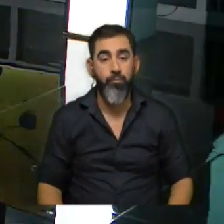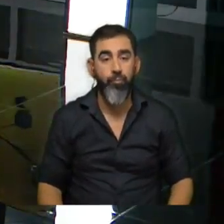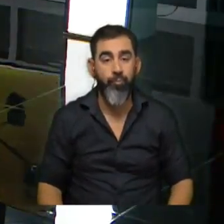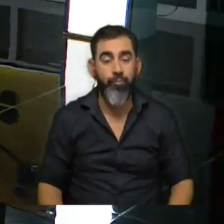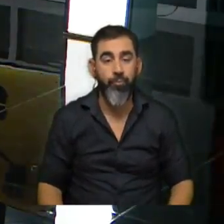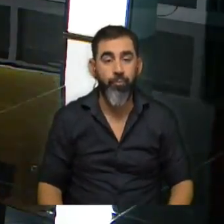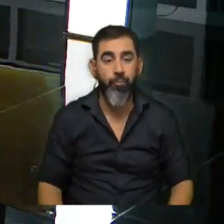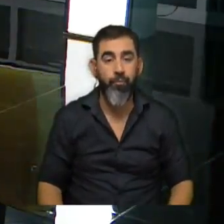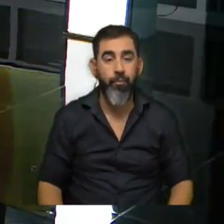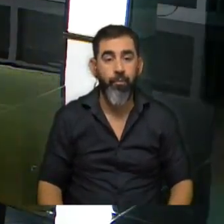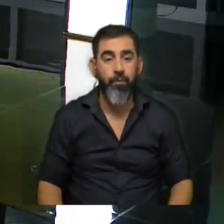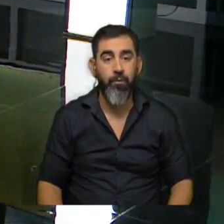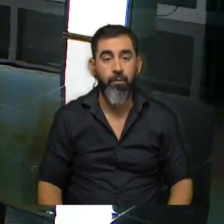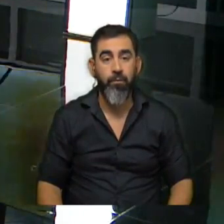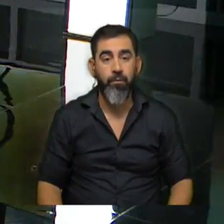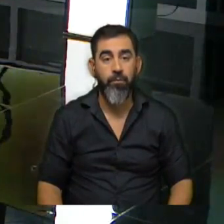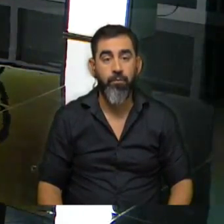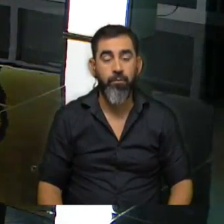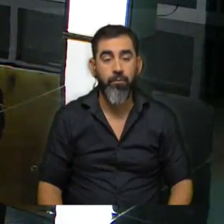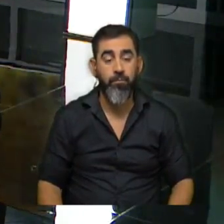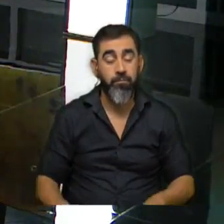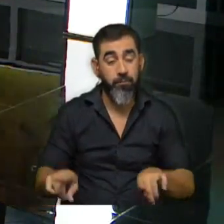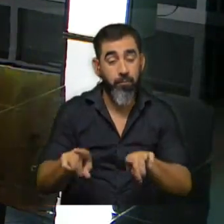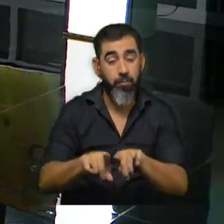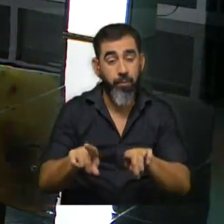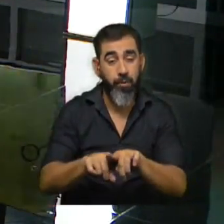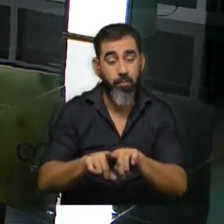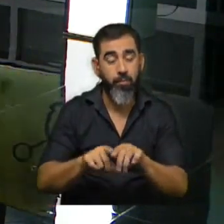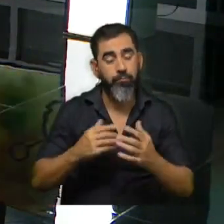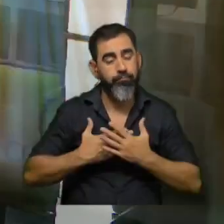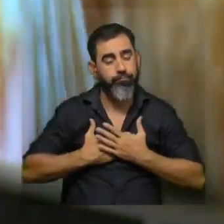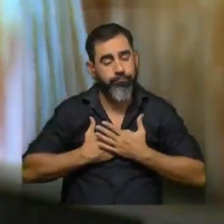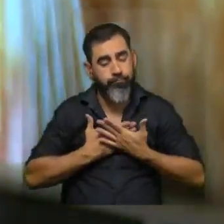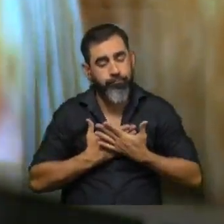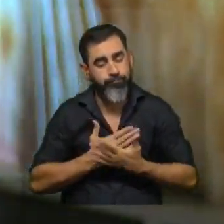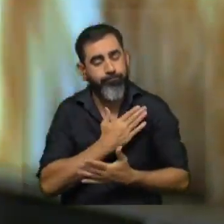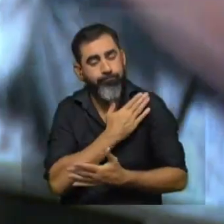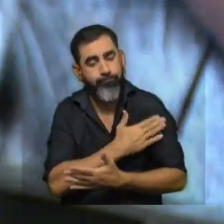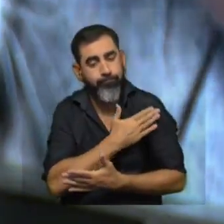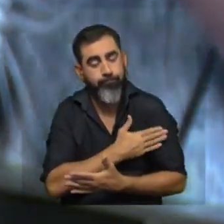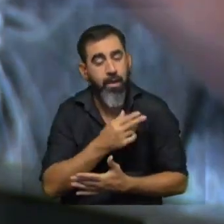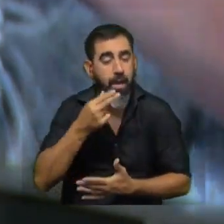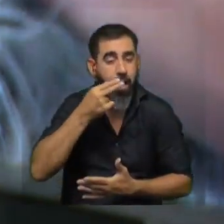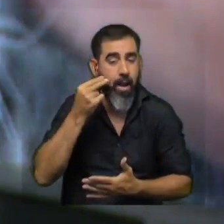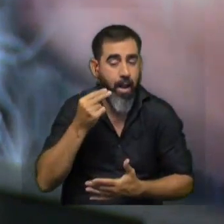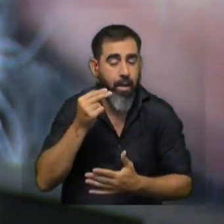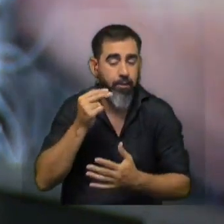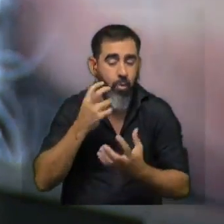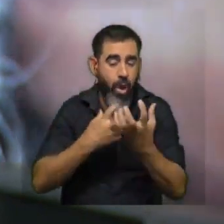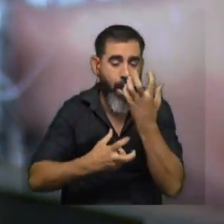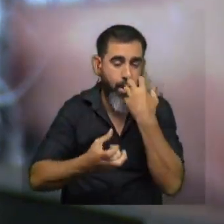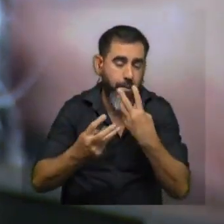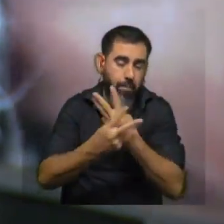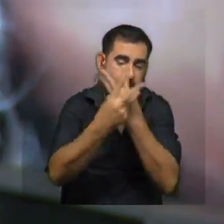pregunta a la par de ese cariño de lo que nos gusta tener una mascota y acá ya